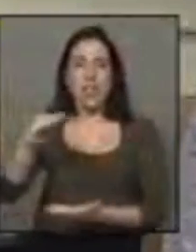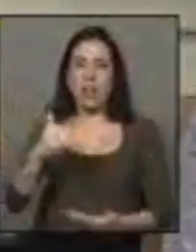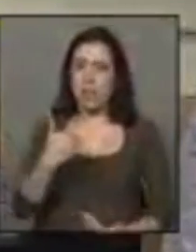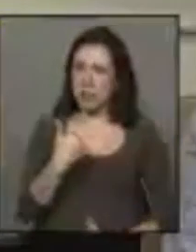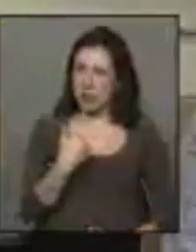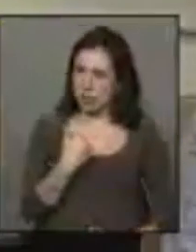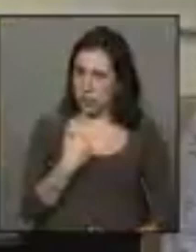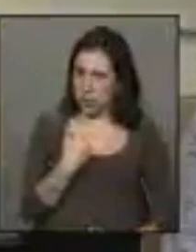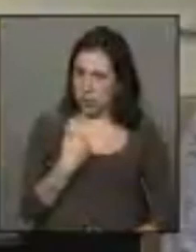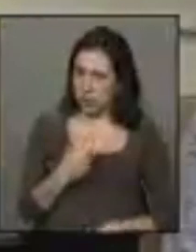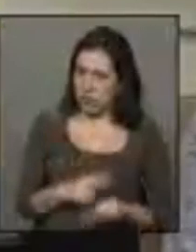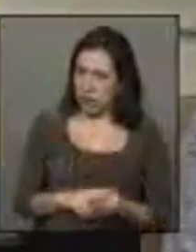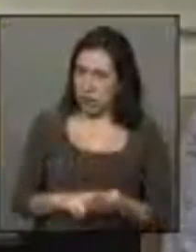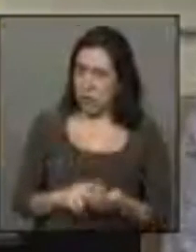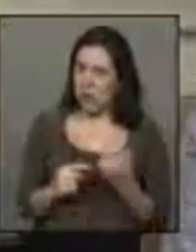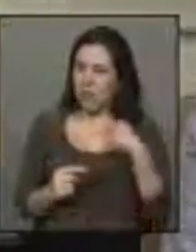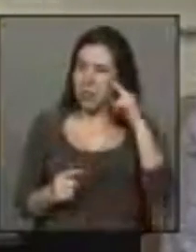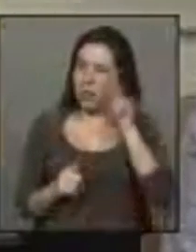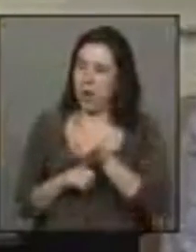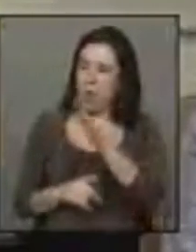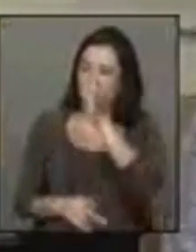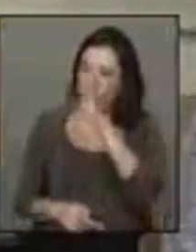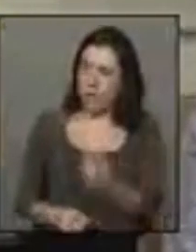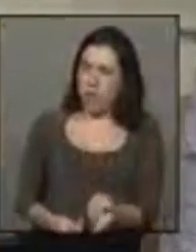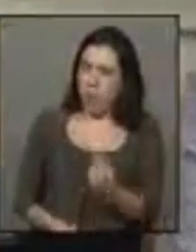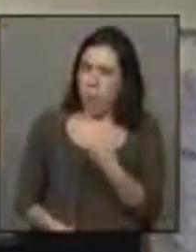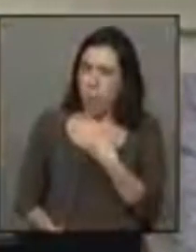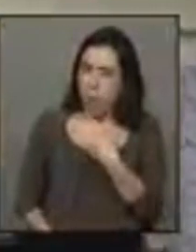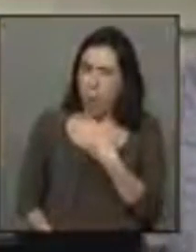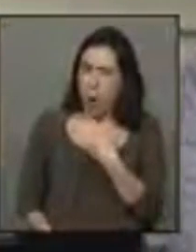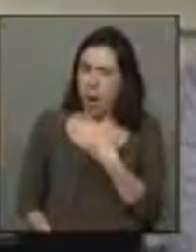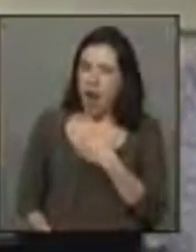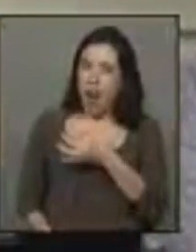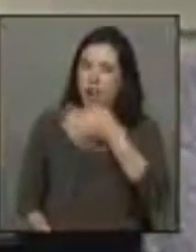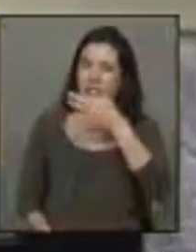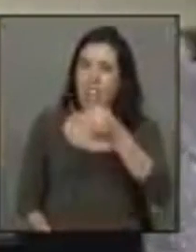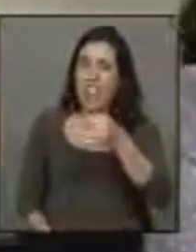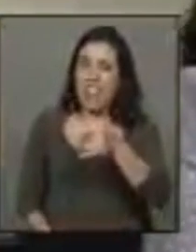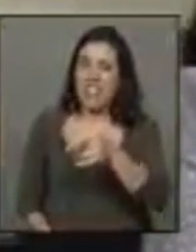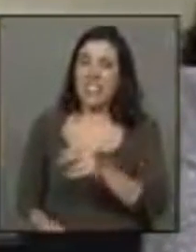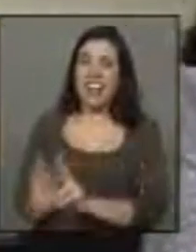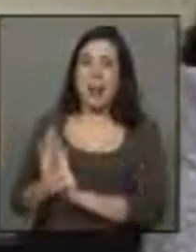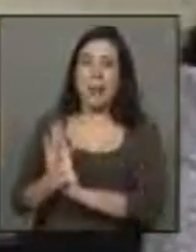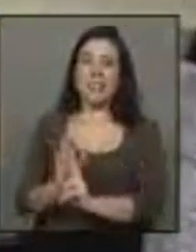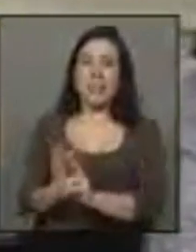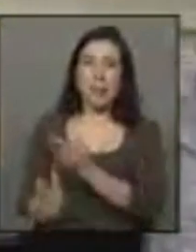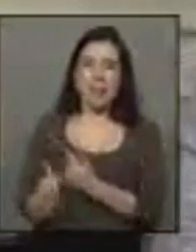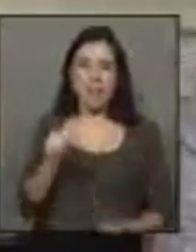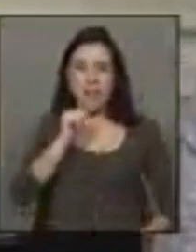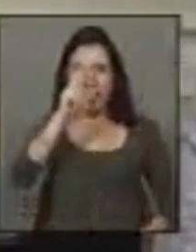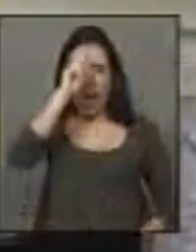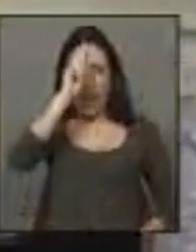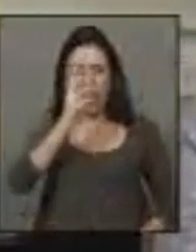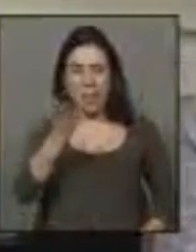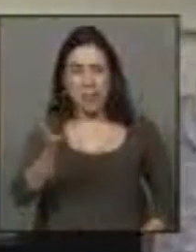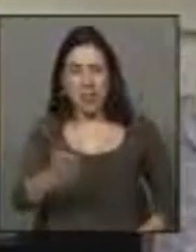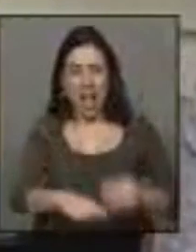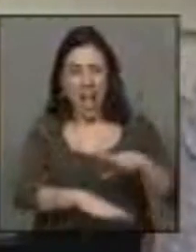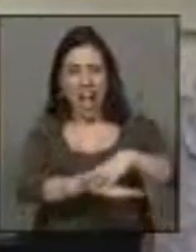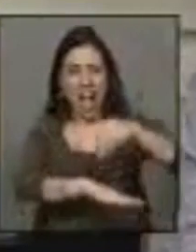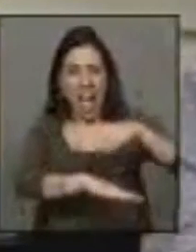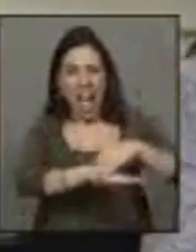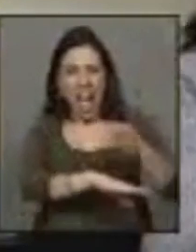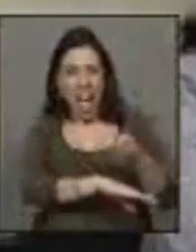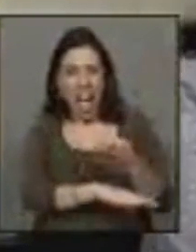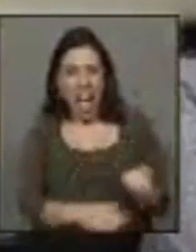verdaderamente, Presidente, no sé si nos están tomando el pelo con esta declaración el delegado presidencial, porque ¿cómo faltarle el respeto a Arica de esa